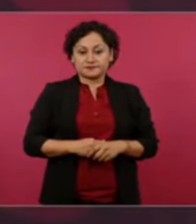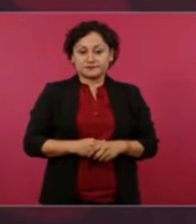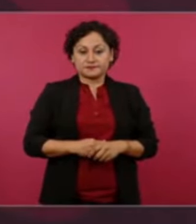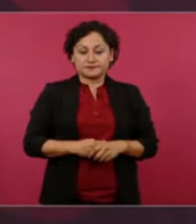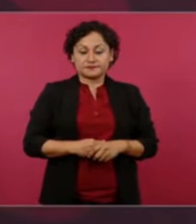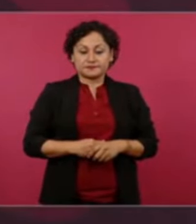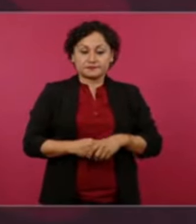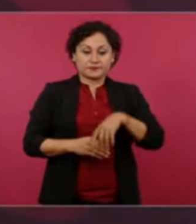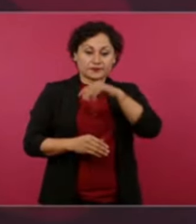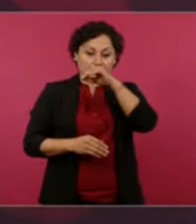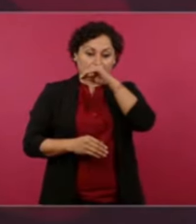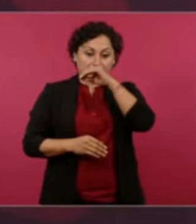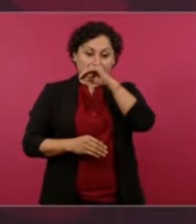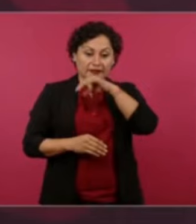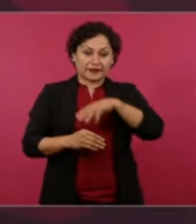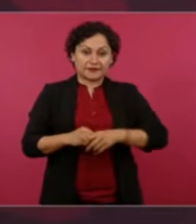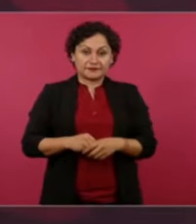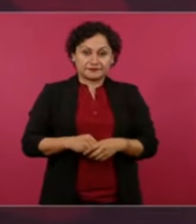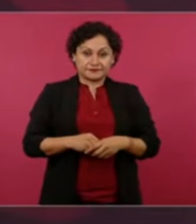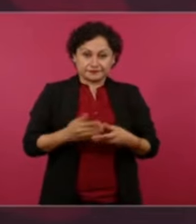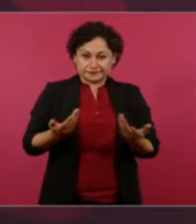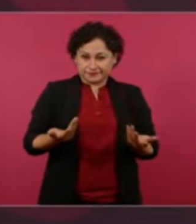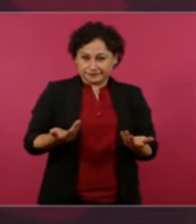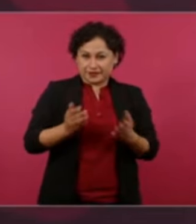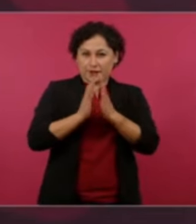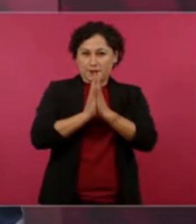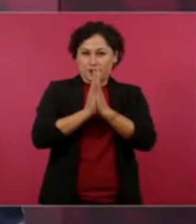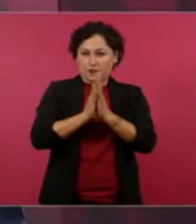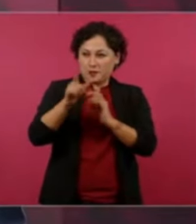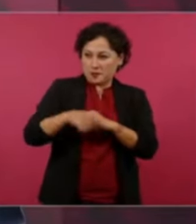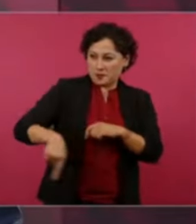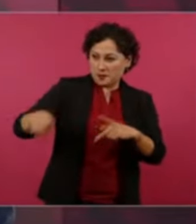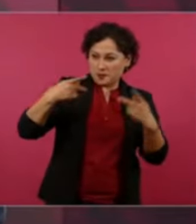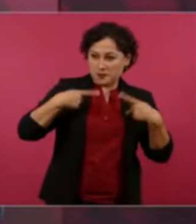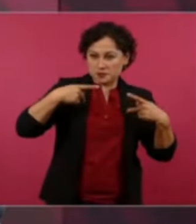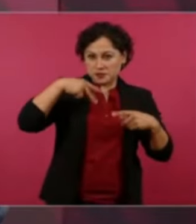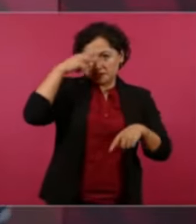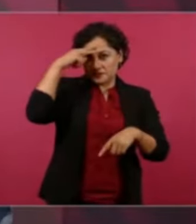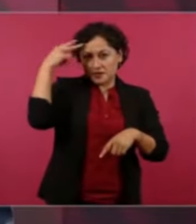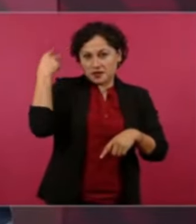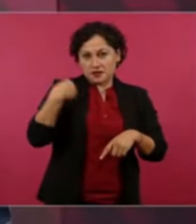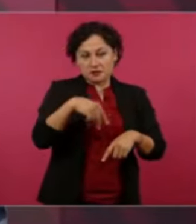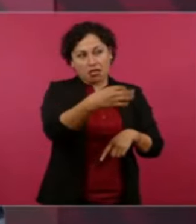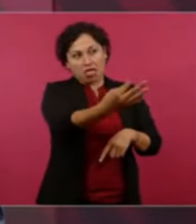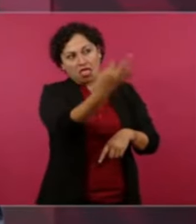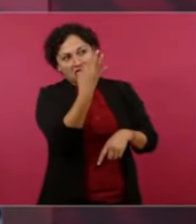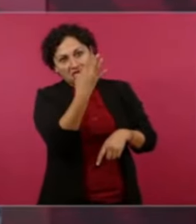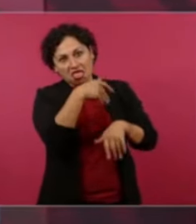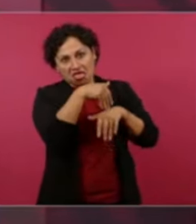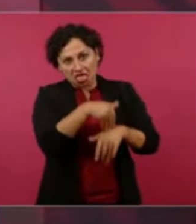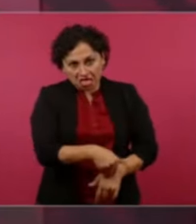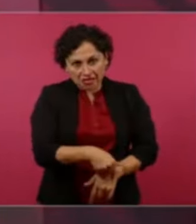hay ya mexicanos que crean eso siempre no es que el pueblo de México